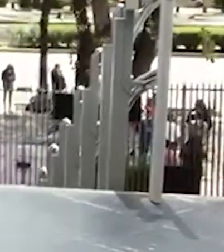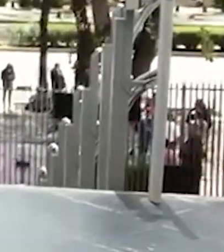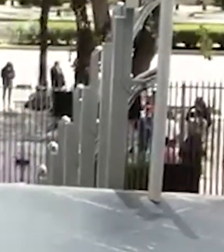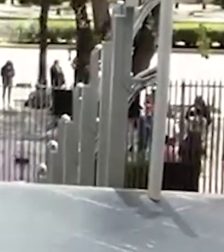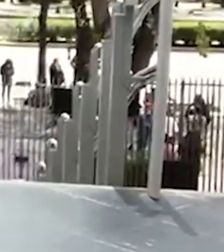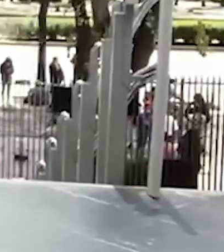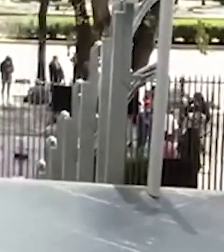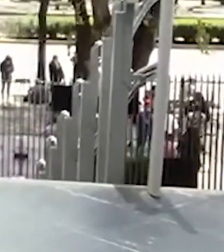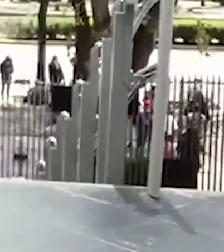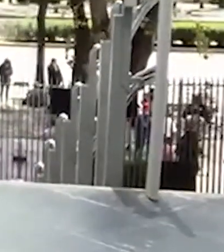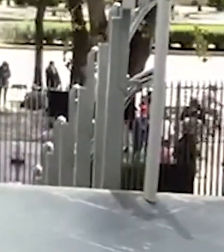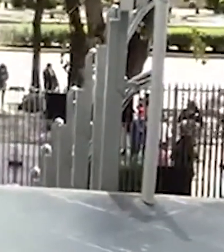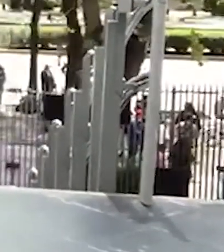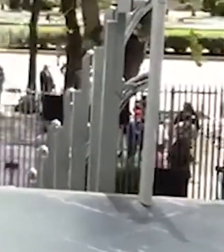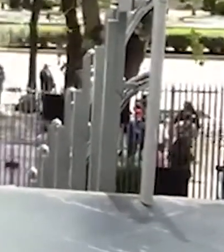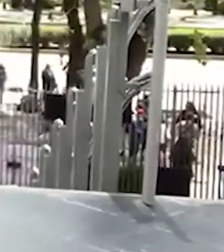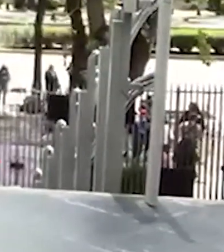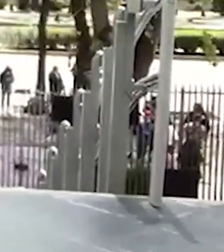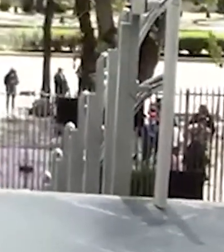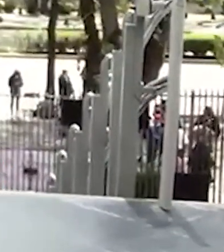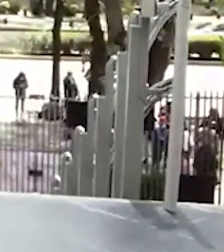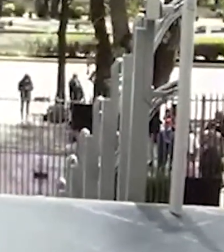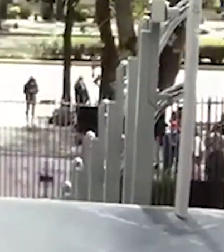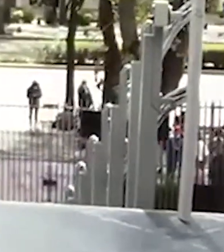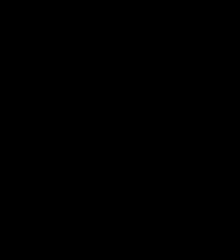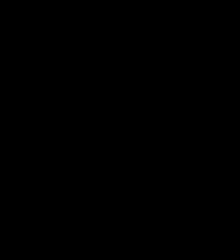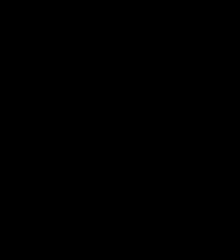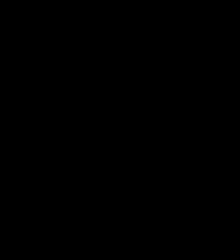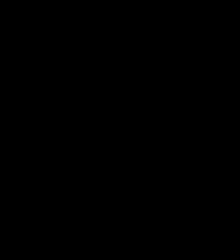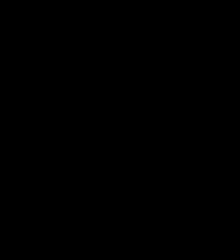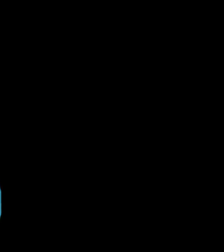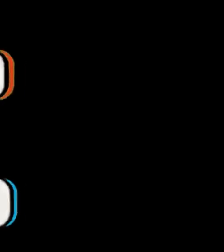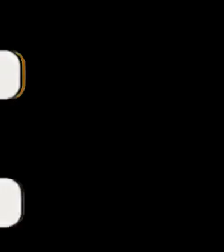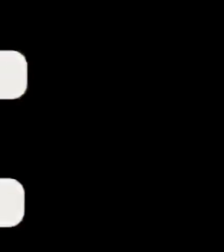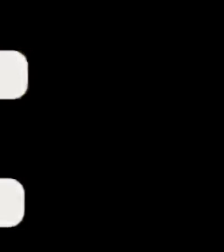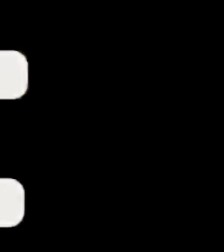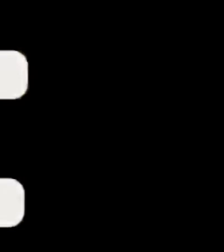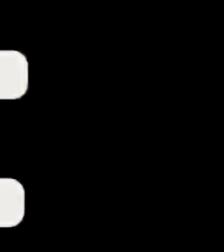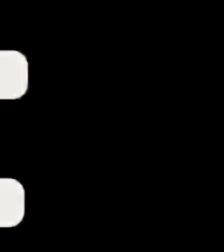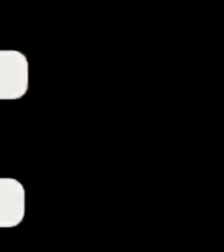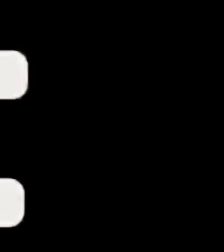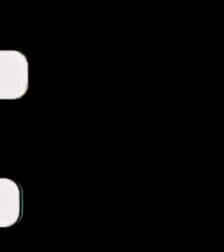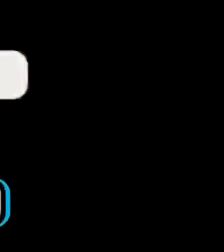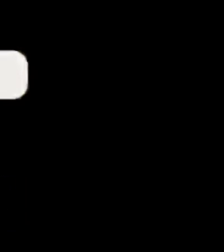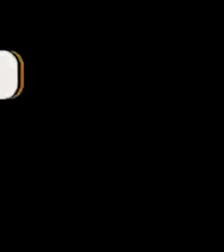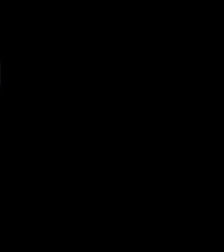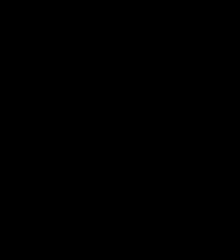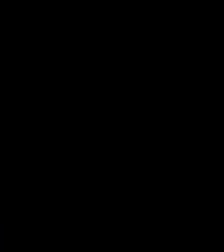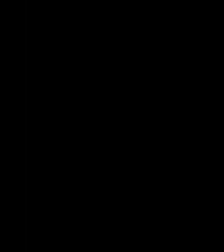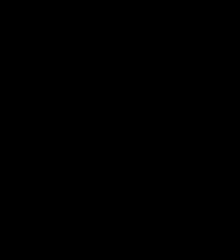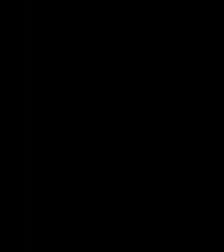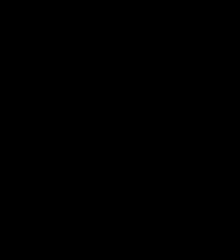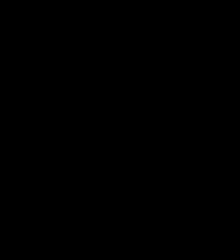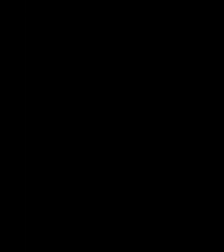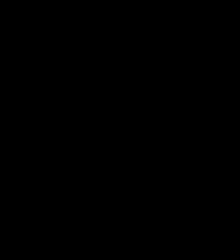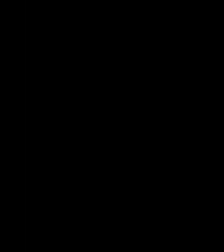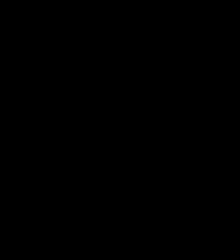Michoacán. Estos fueron los temas principales para Luces del Siglo, Dalila Escobar. Síguenos en todas nuestras redes sociales. Luces del Siglo